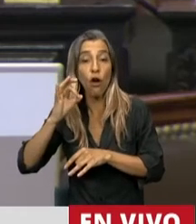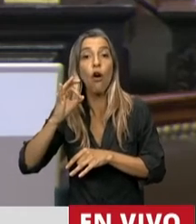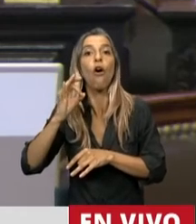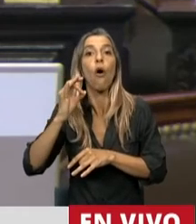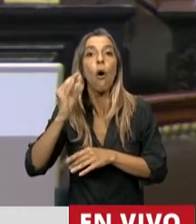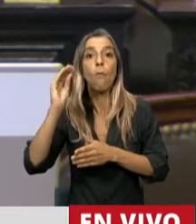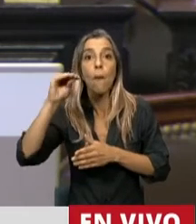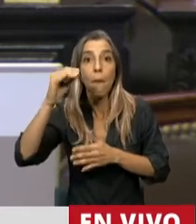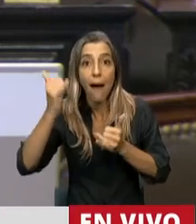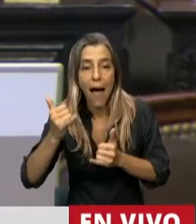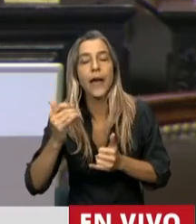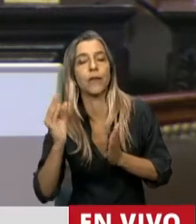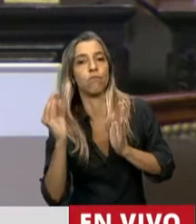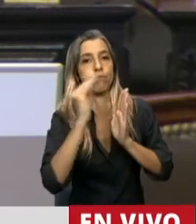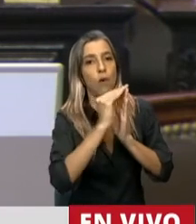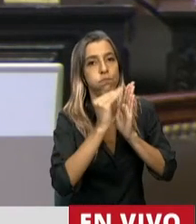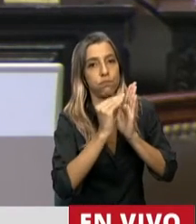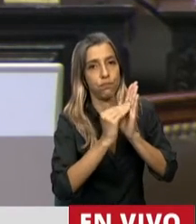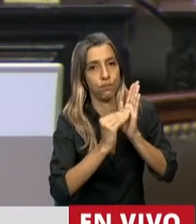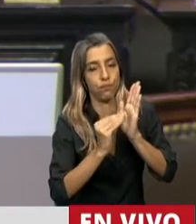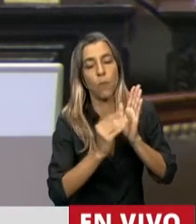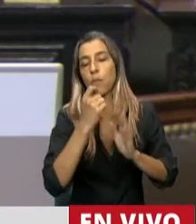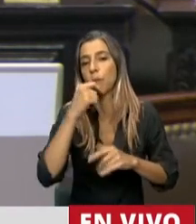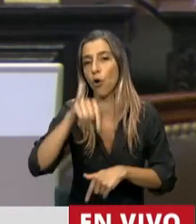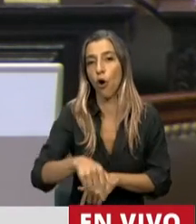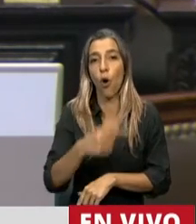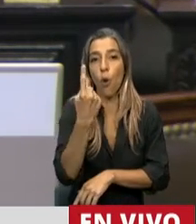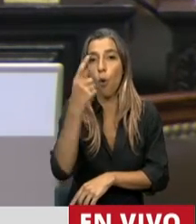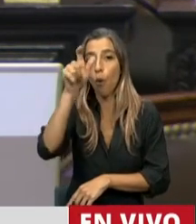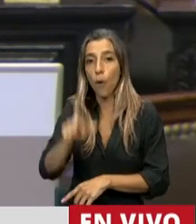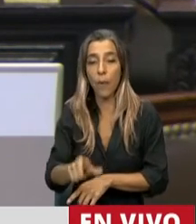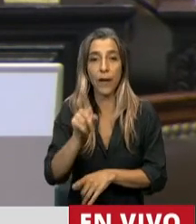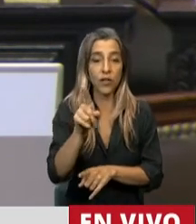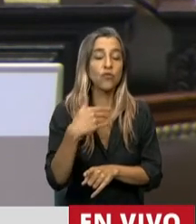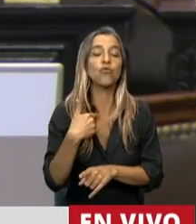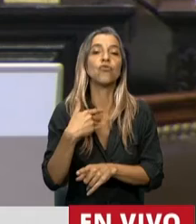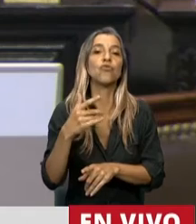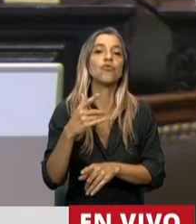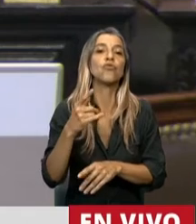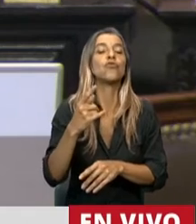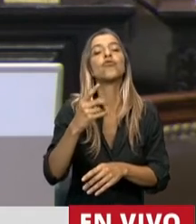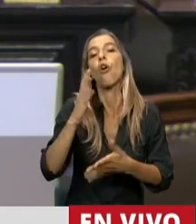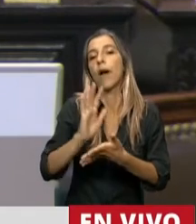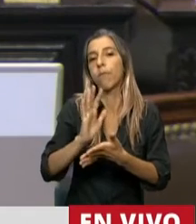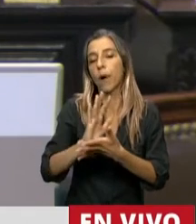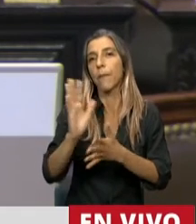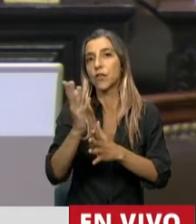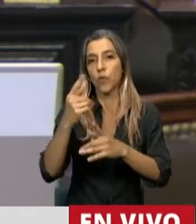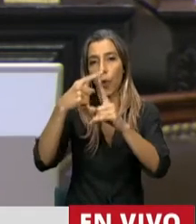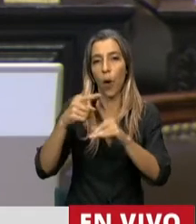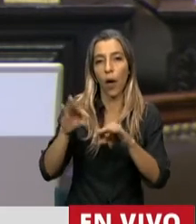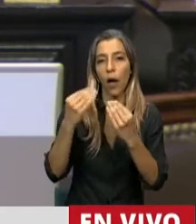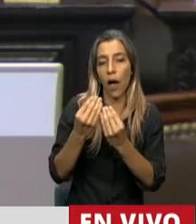por ejemplo, el costeo del PMO por persona en la Argentina está rondando los 2.600 pesos en el último cálculo.